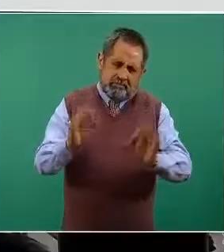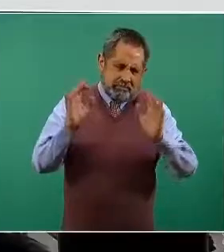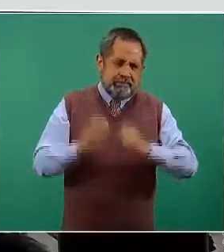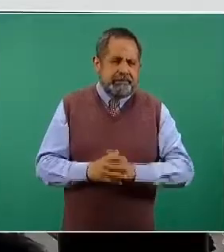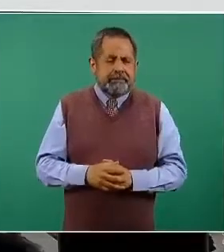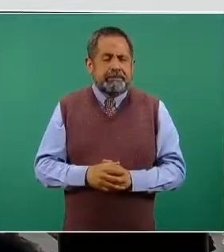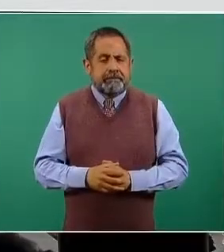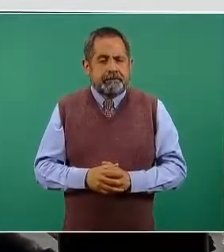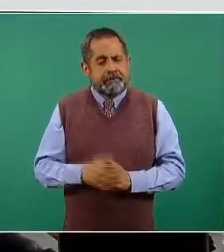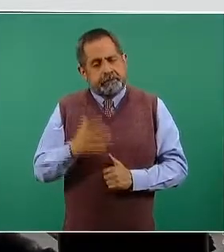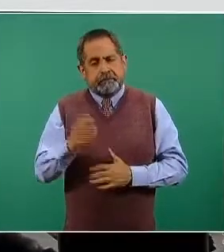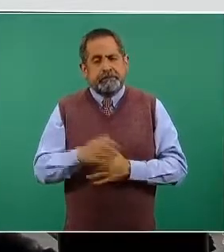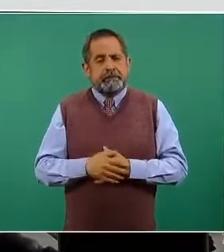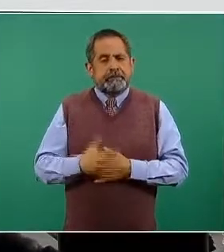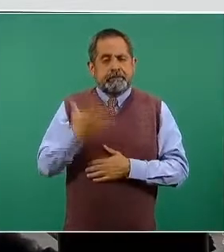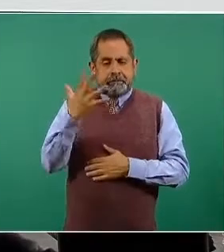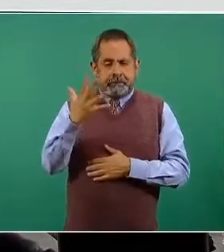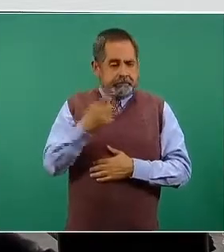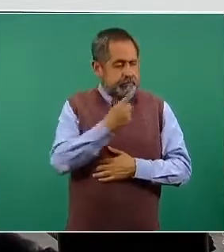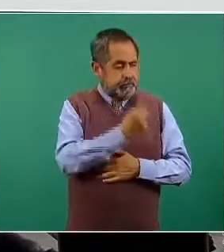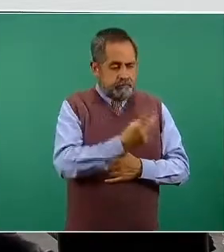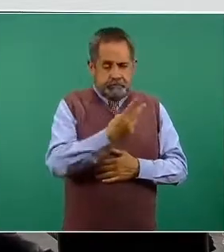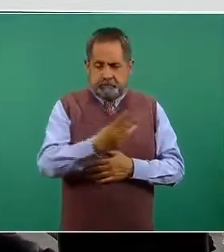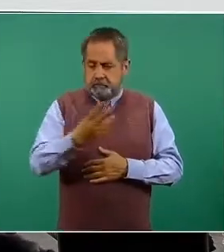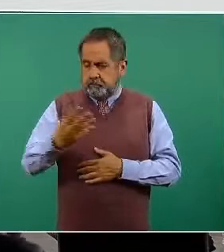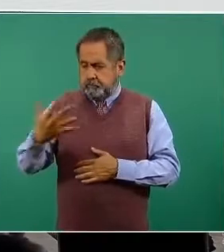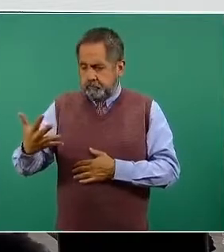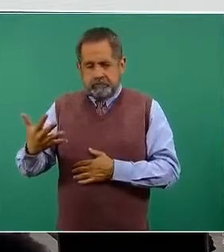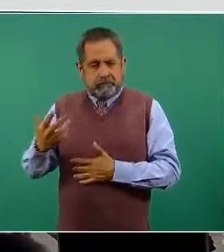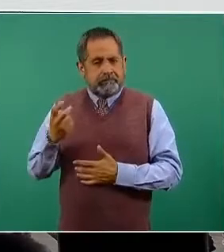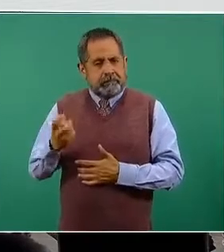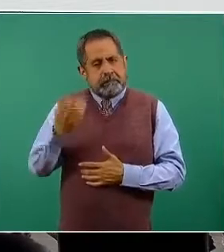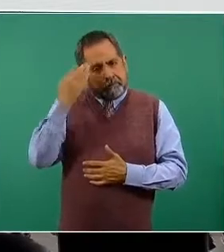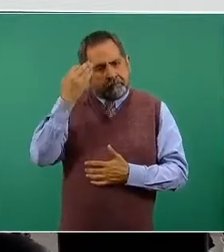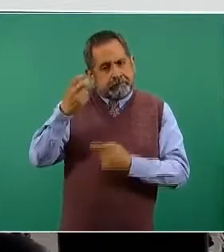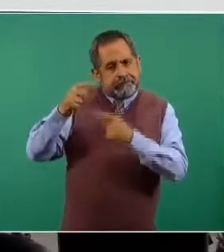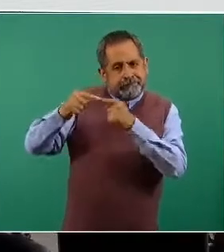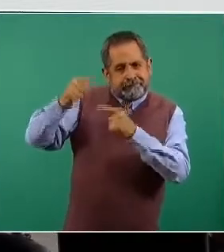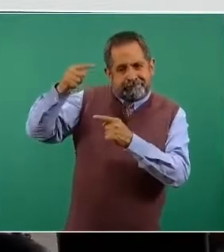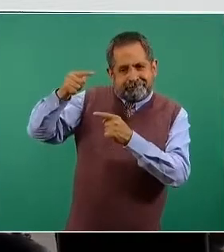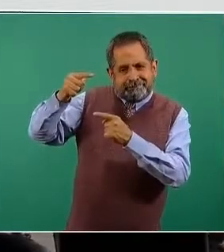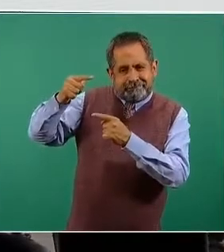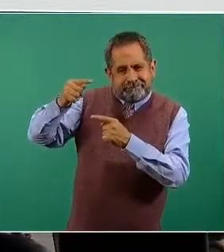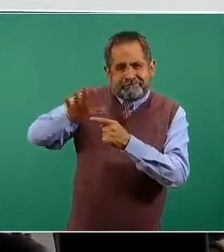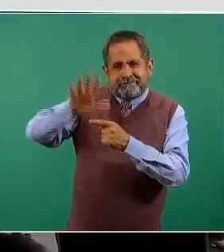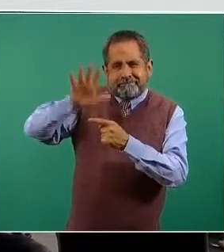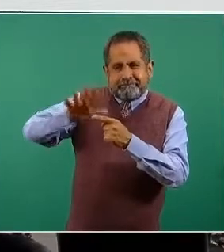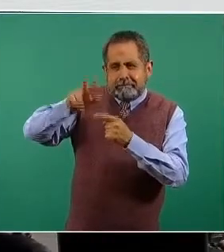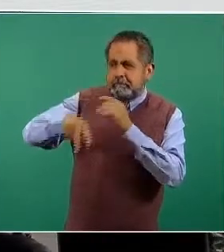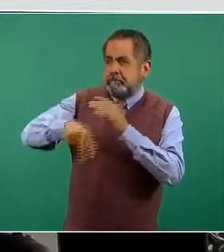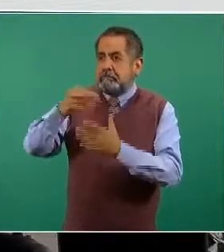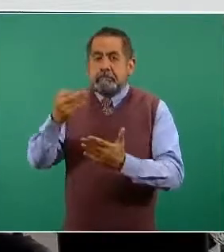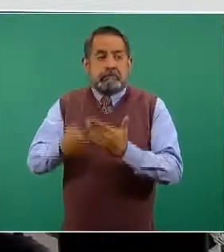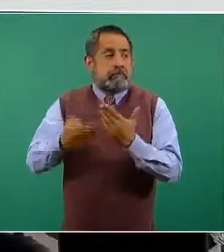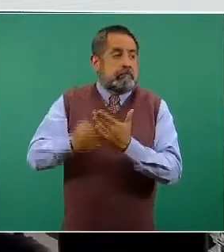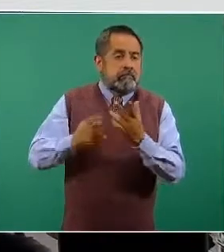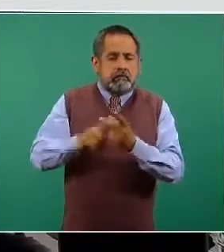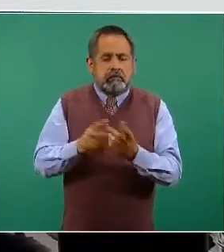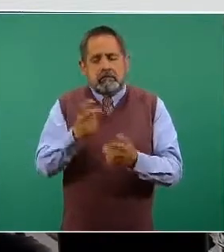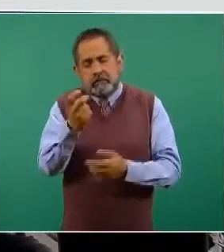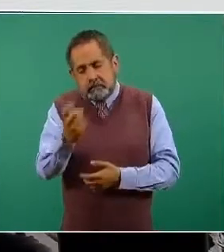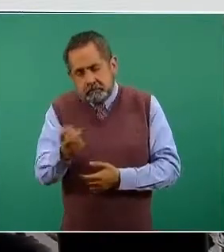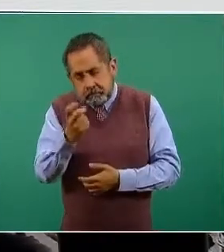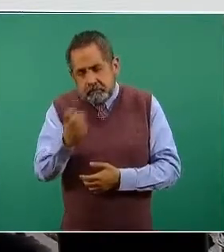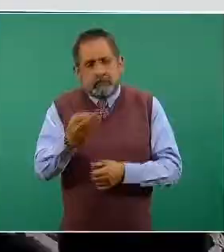Entonces, son las cinco etapas, los cinco momentos y esto, por lo tanto, que parece desde luego una cantidad importante, no está